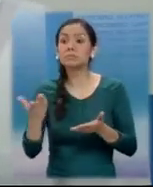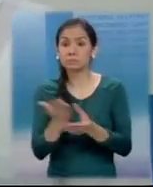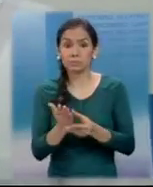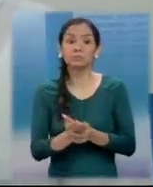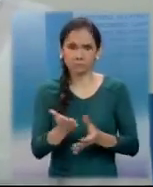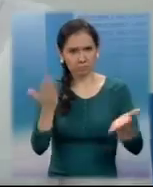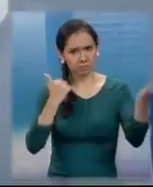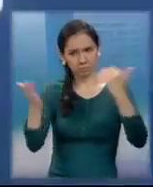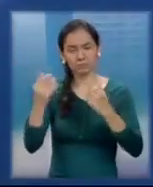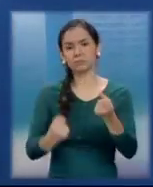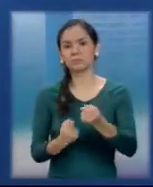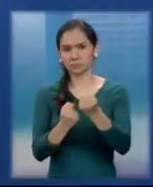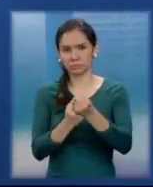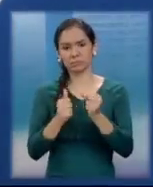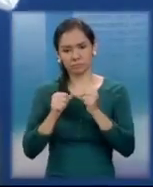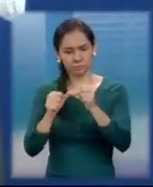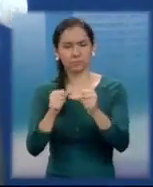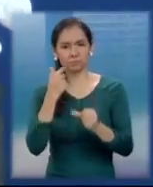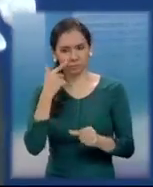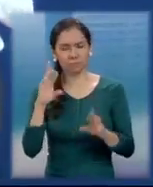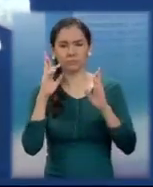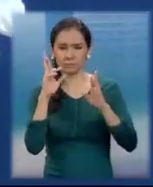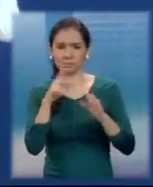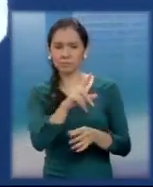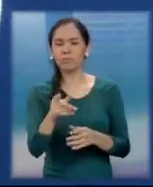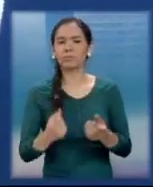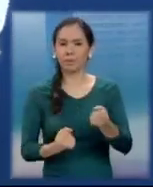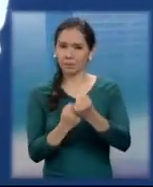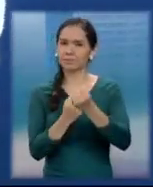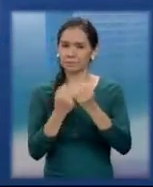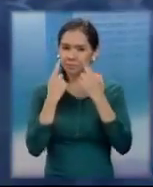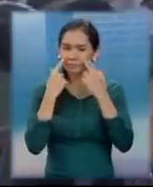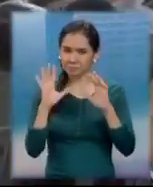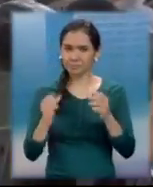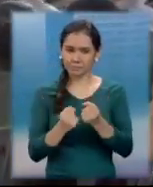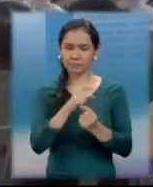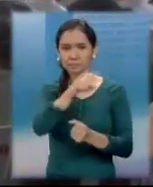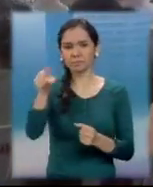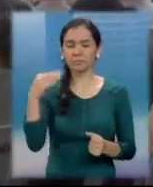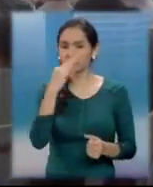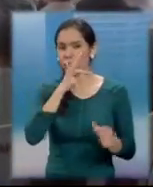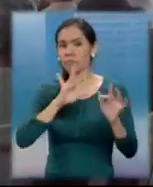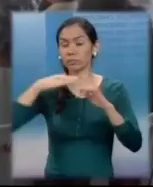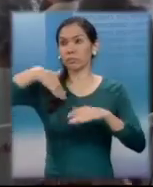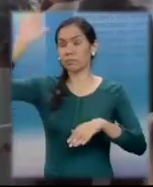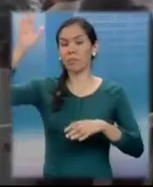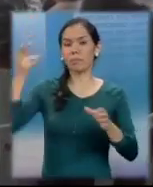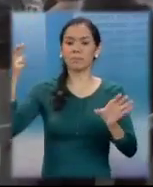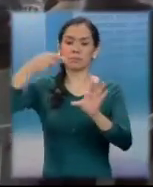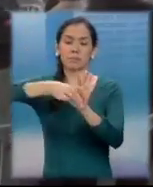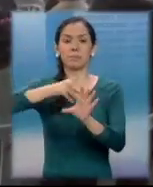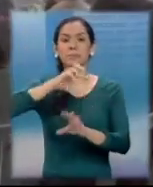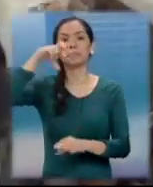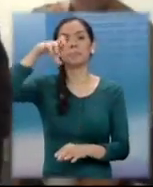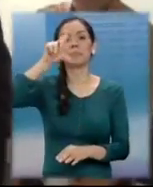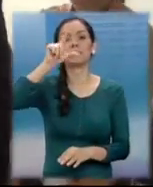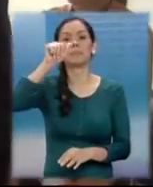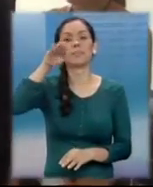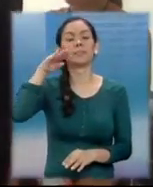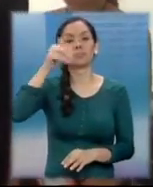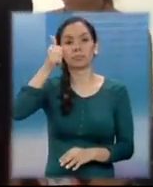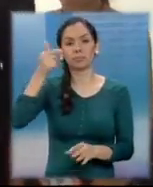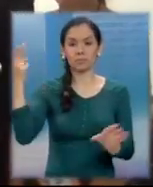pues estamos dándole acompañamiento, esperamos poder darle seguimiento este año que viene, en las acciones que la Procuraduría está tomando y que creo que